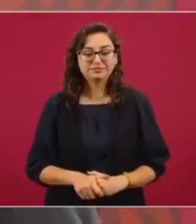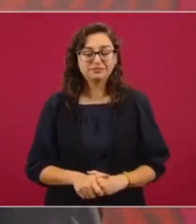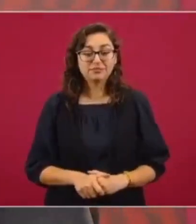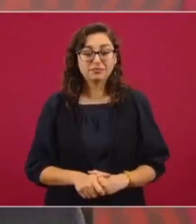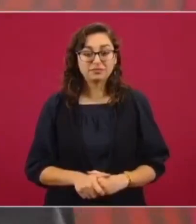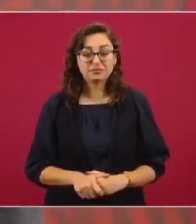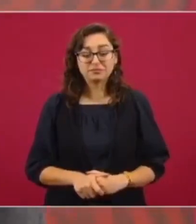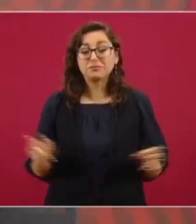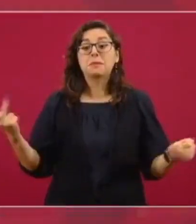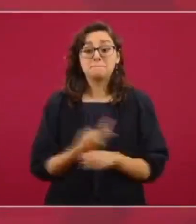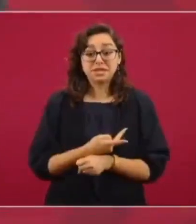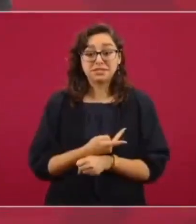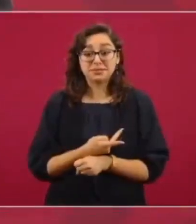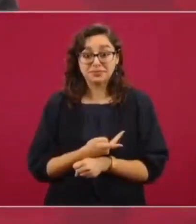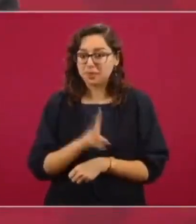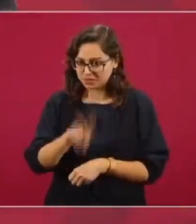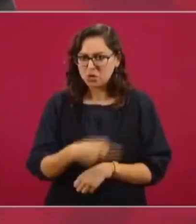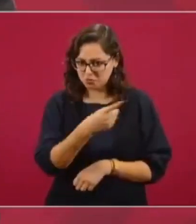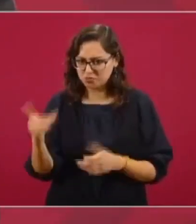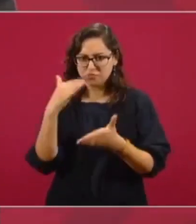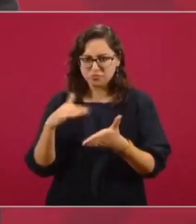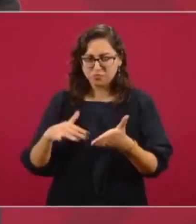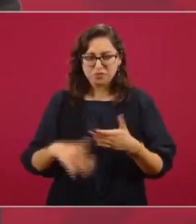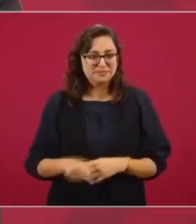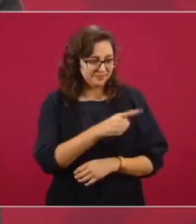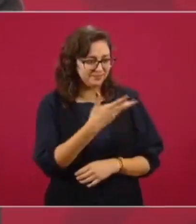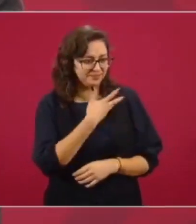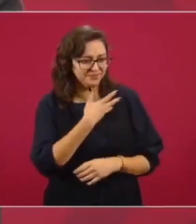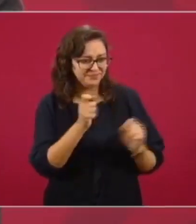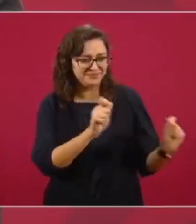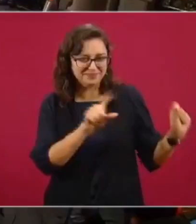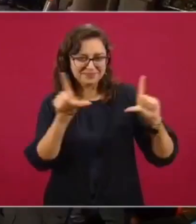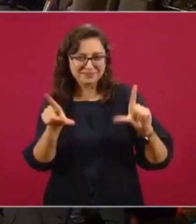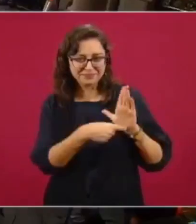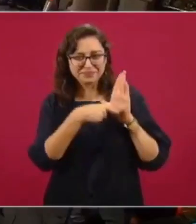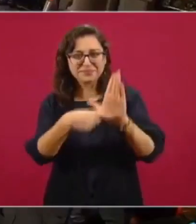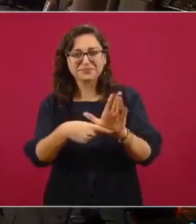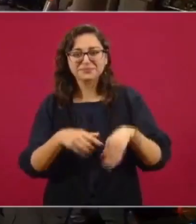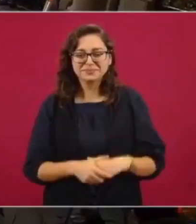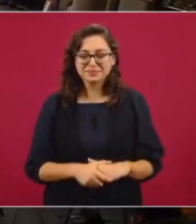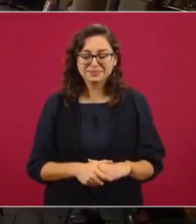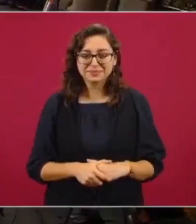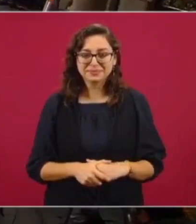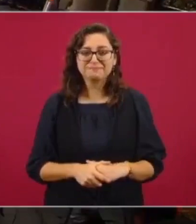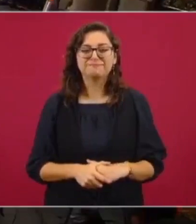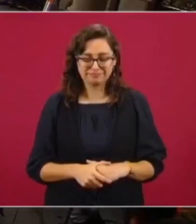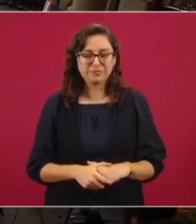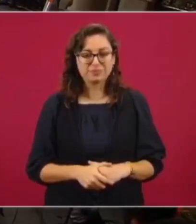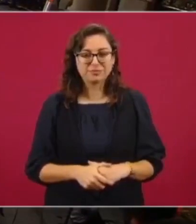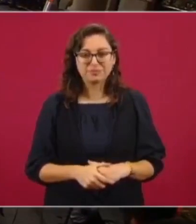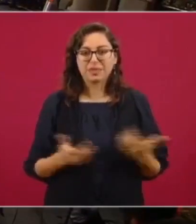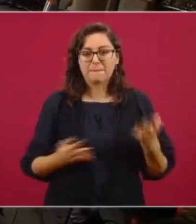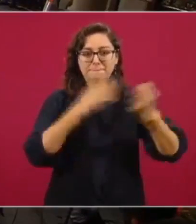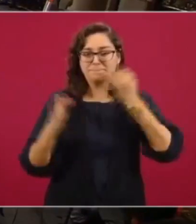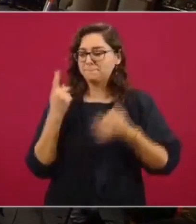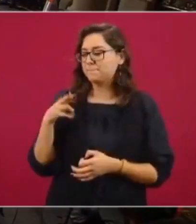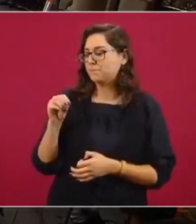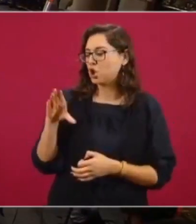Entonces, apareció un reportaje que se los recomiendo. A ver si no lo tienen ahí. Le vamos a dar publicidad al proceso.